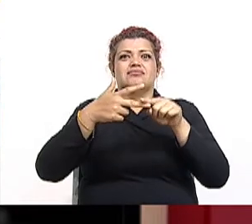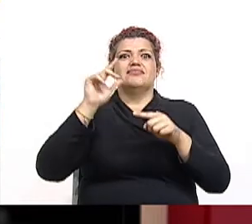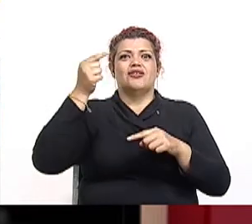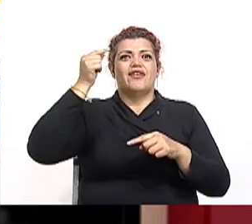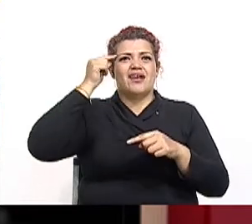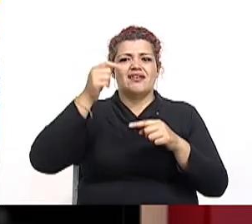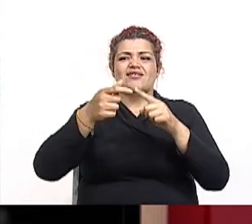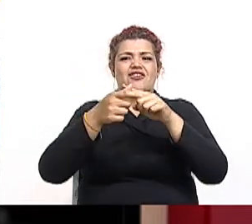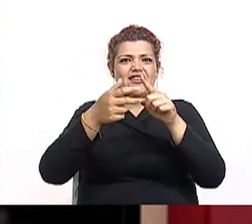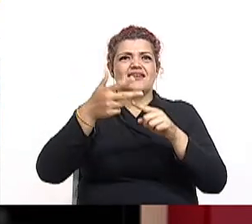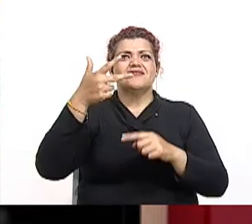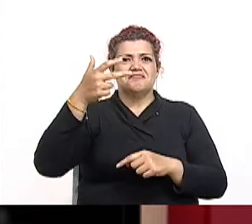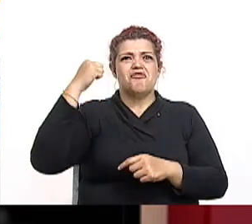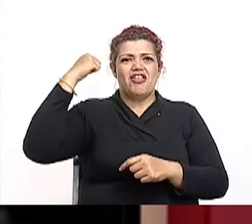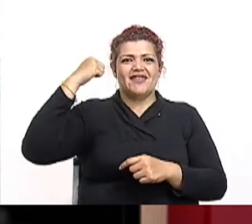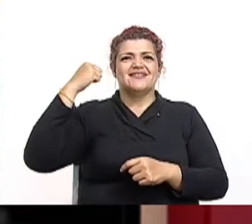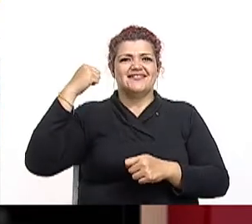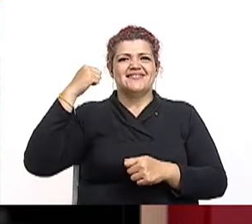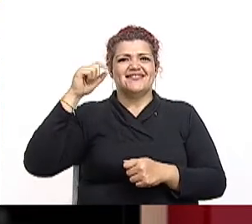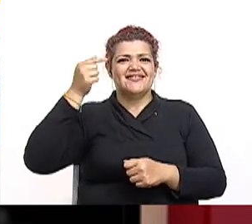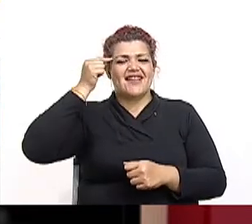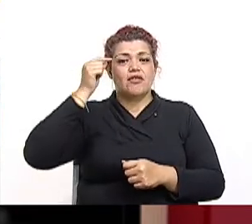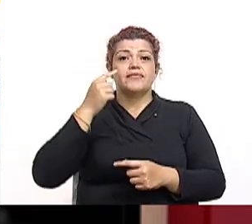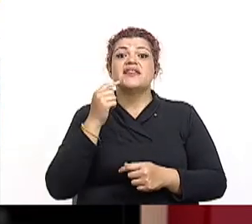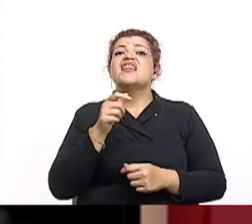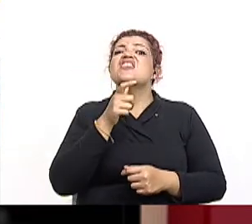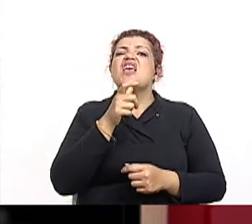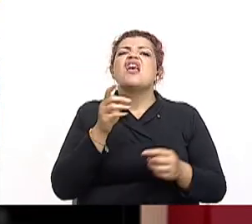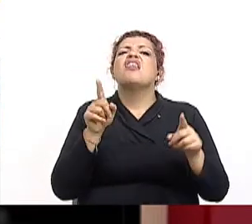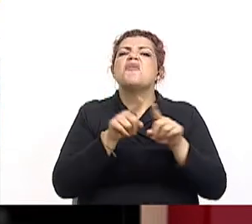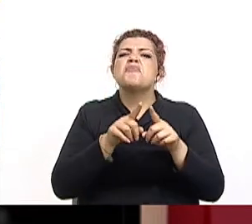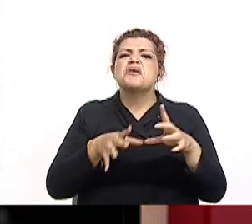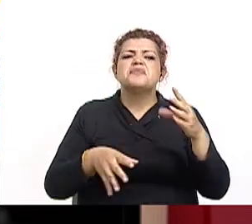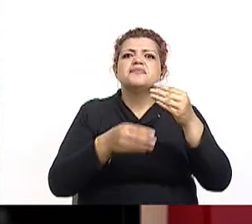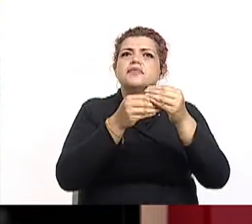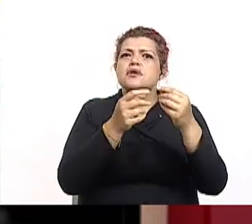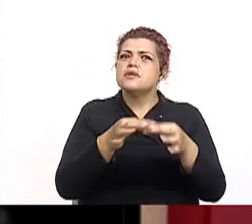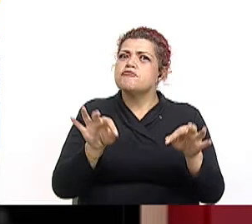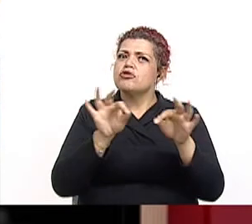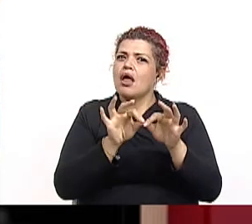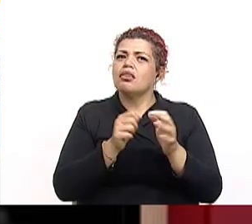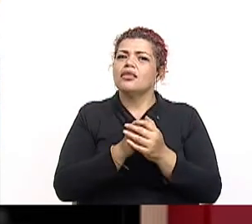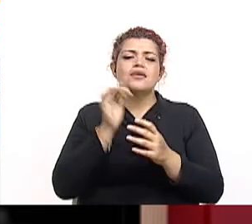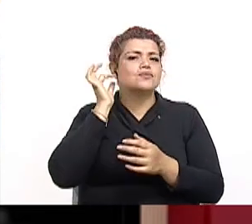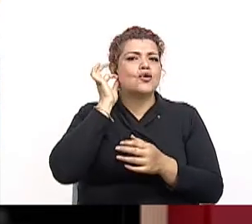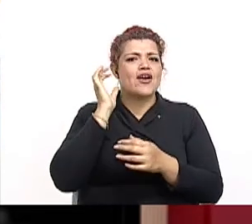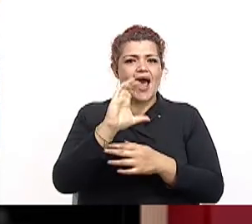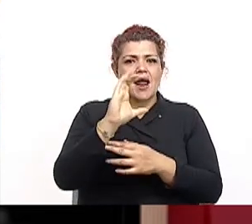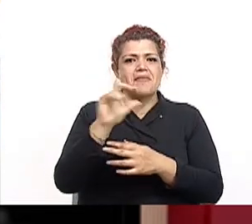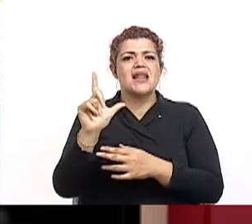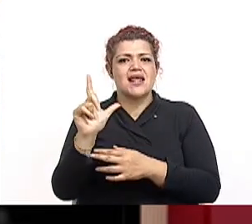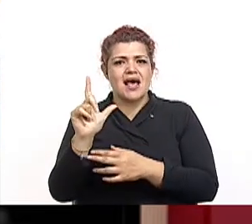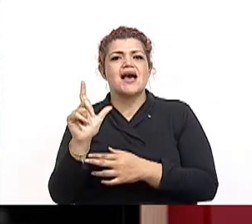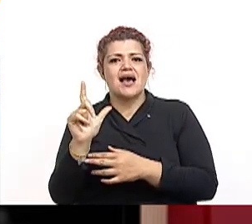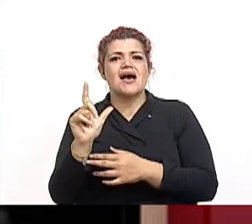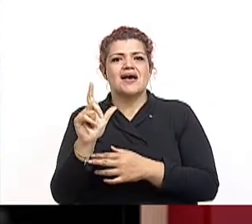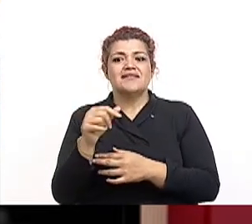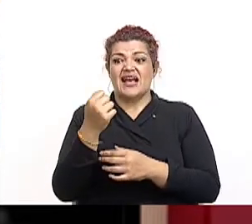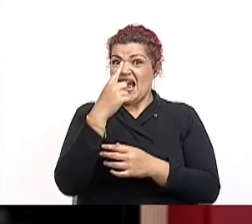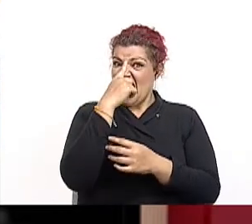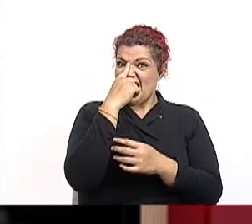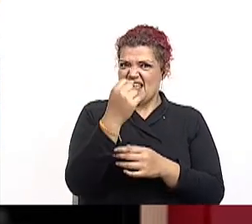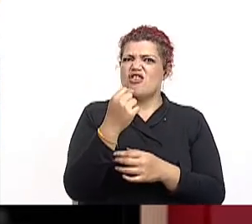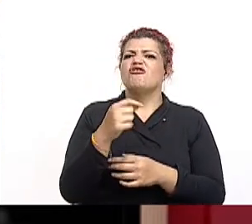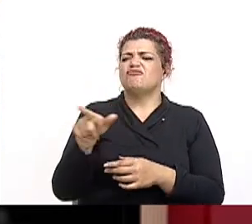no podemos negar que Carmelira hace un gran juego, ¿no? Y el técnico Calderón Guardia también magistral en